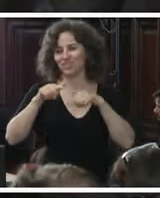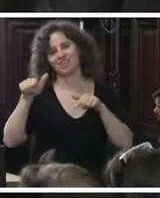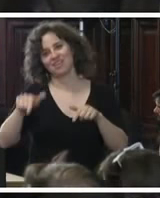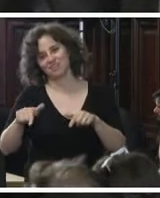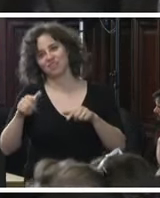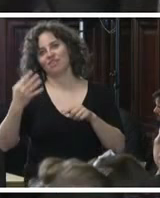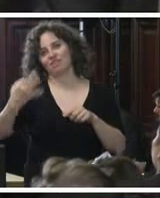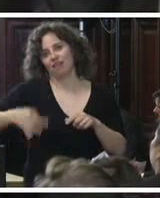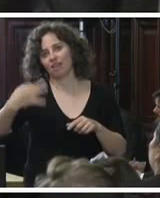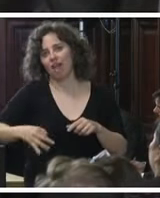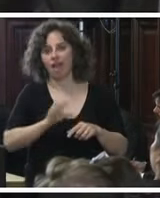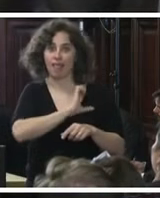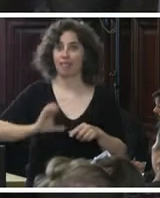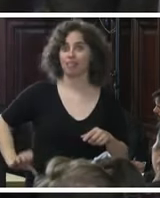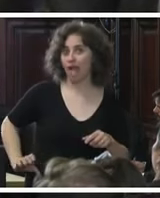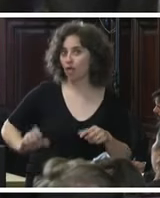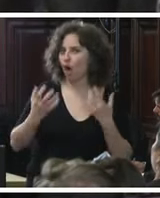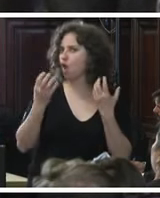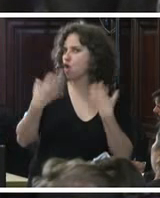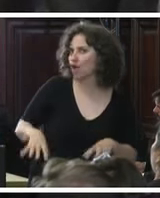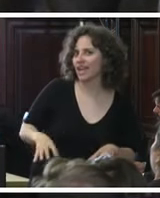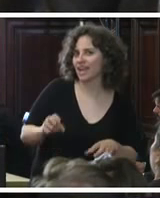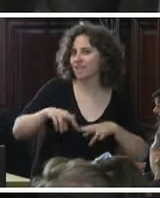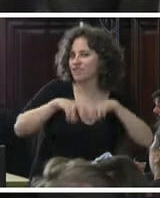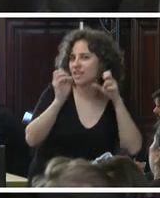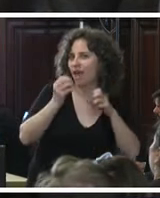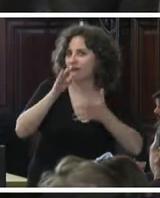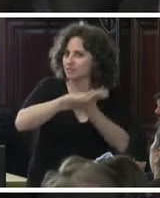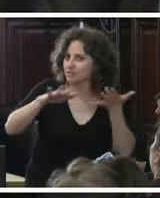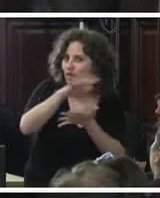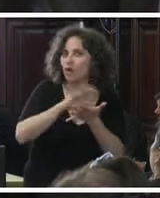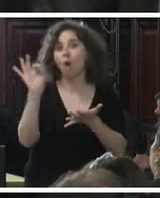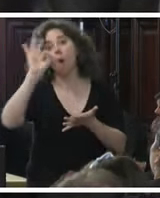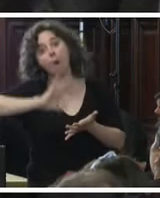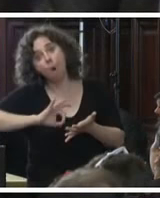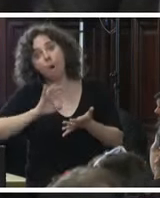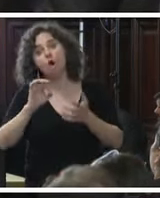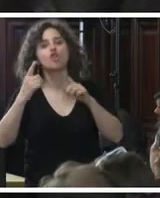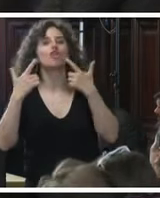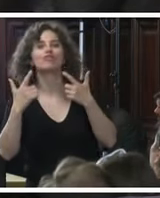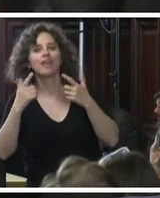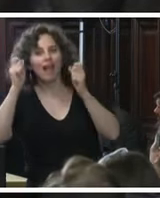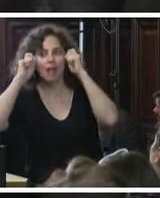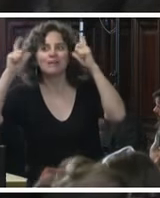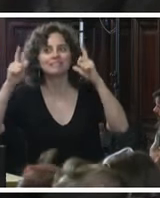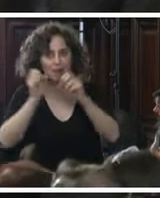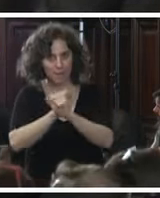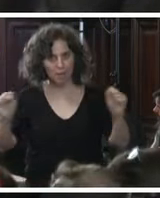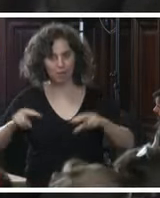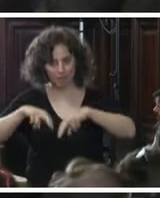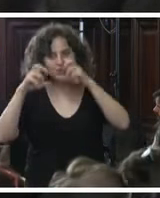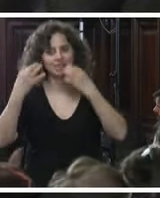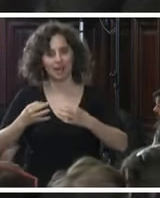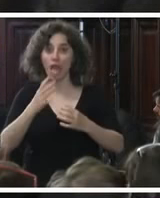definitivamente el estado o no quiere investigar los hechos o no ha tenido la competencia suficiente a pesar de que tiene